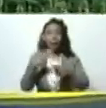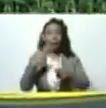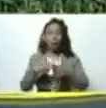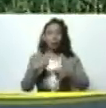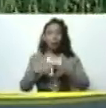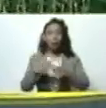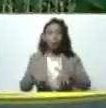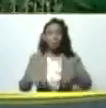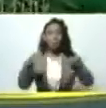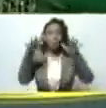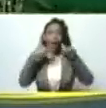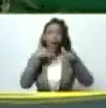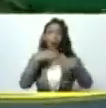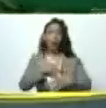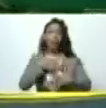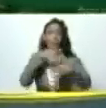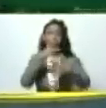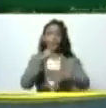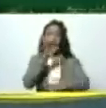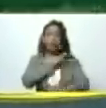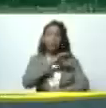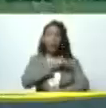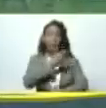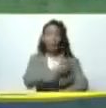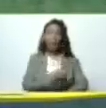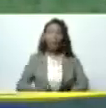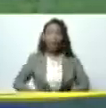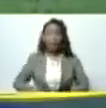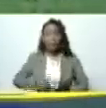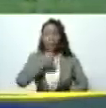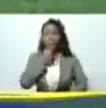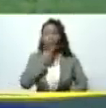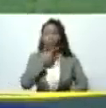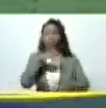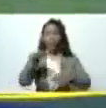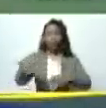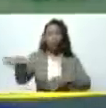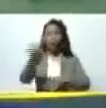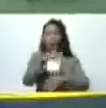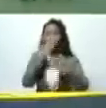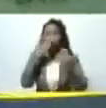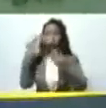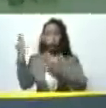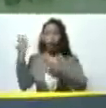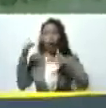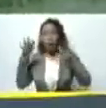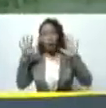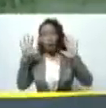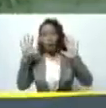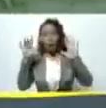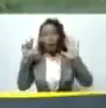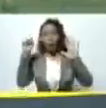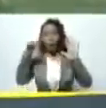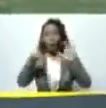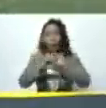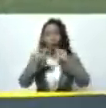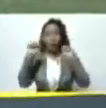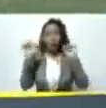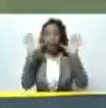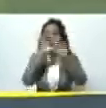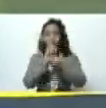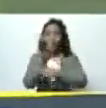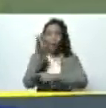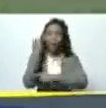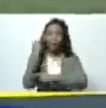algo muy interesante señor presidente y lo más bonito de todo esto que a pesar de lo que pasamos esta mañana en la noche de ayer